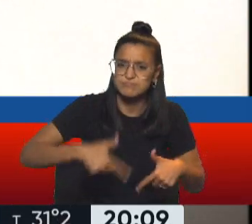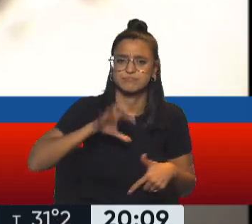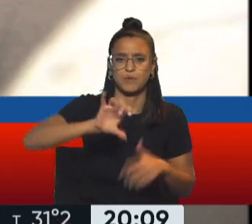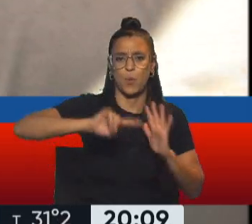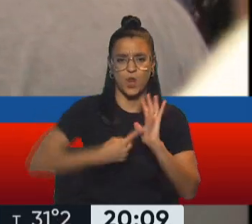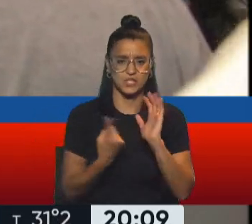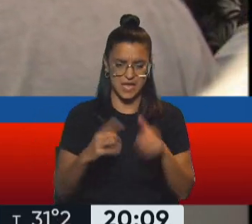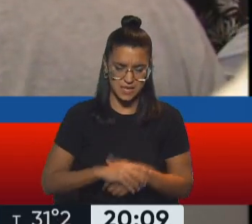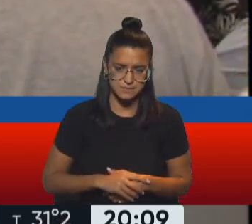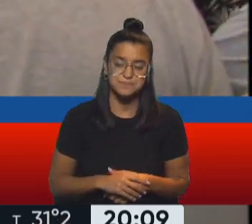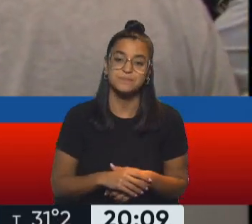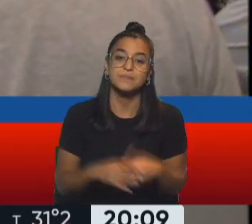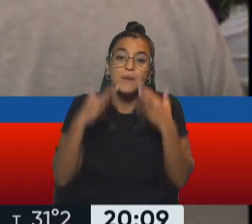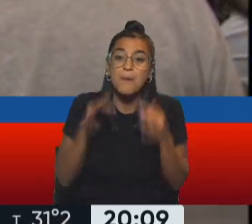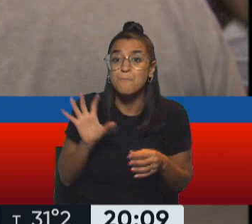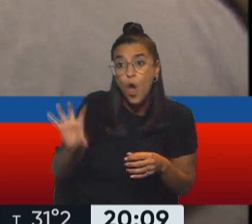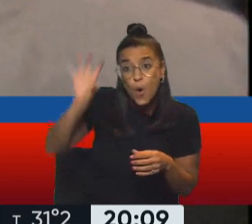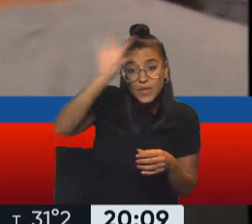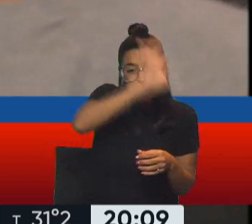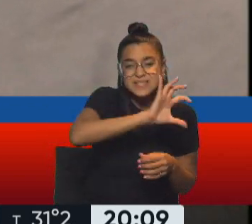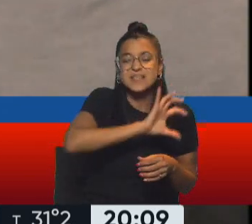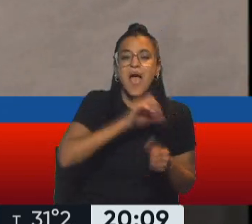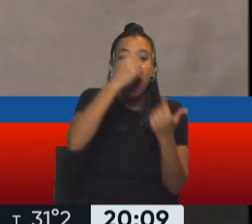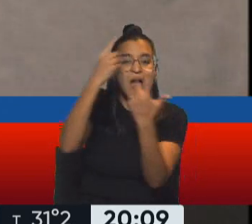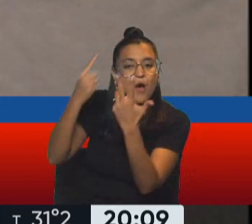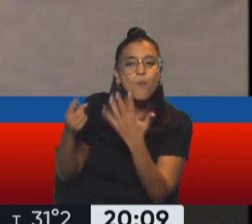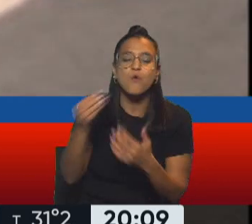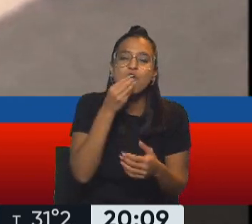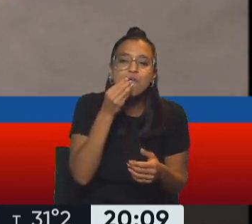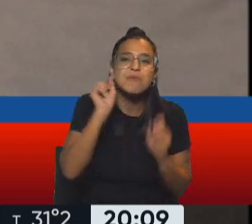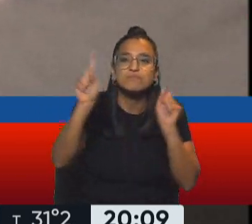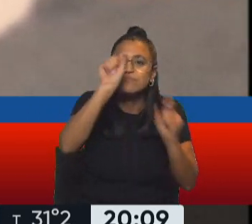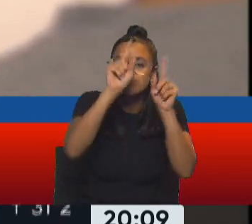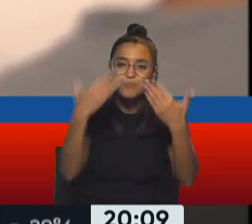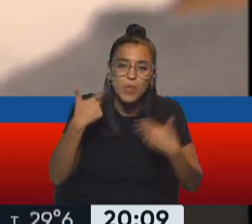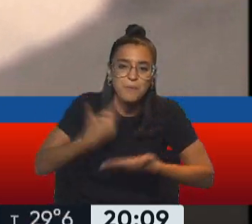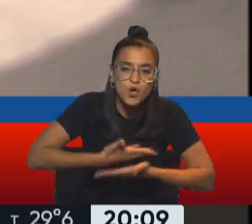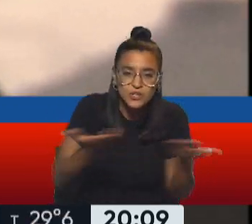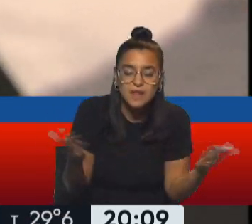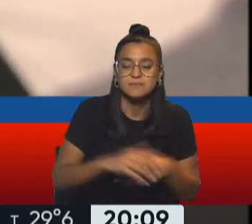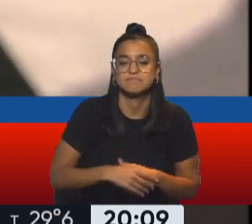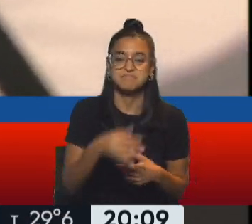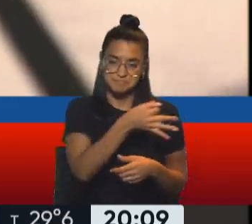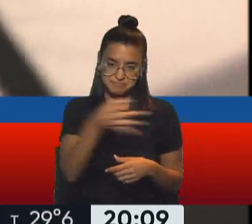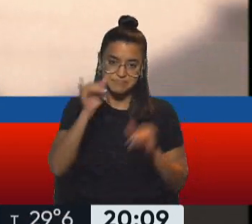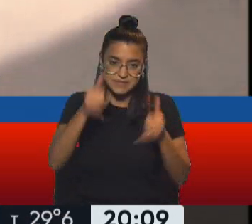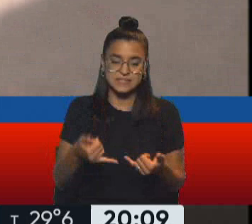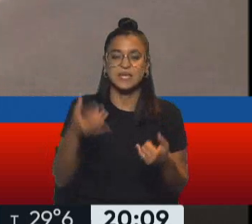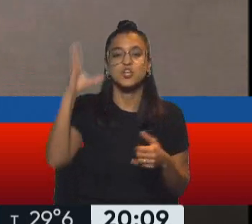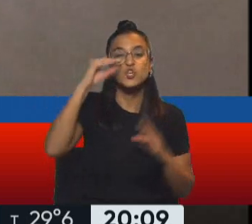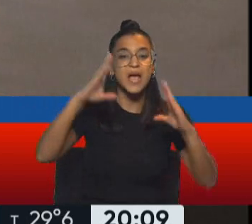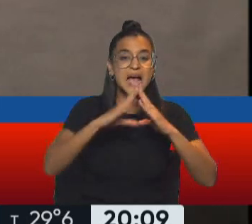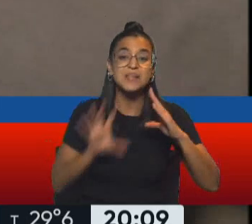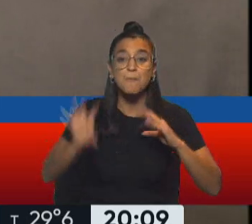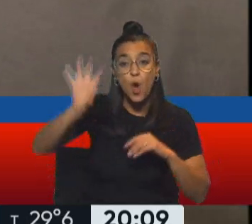Exactamente, bueno, todas las provincias pueden mostrar sus platos típicos, la cultura y la gastronomía. Exacto, la Noche de las Casas de las